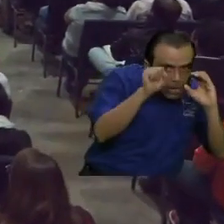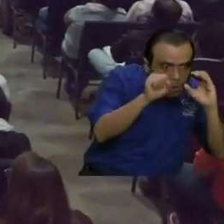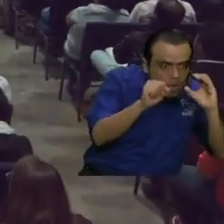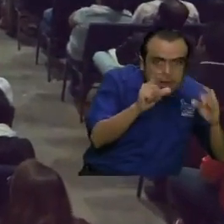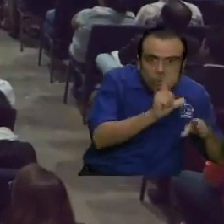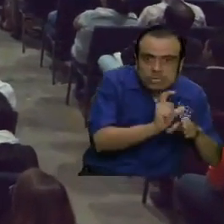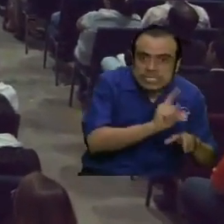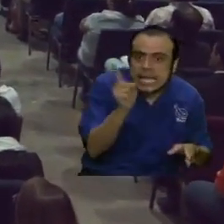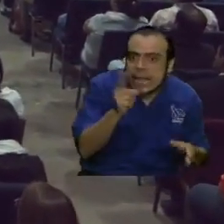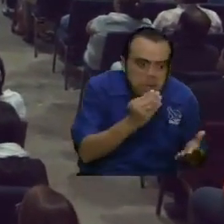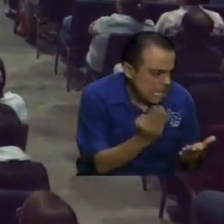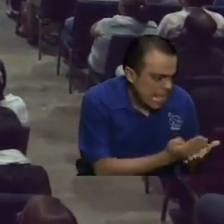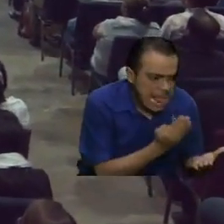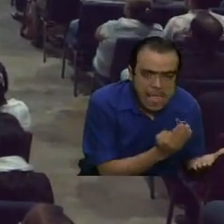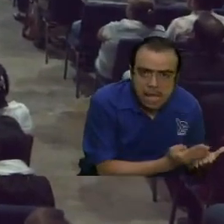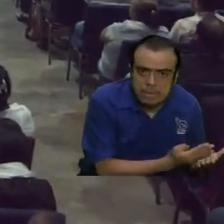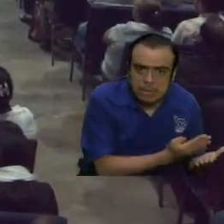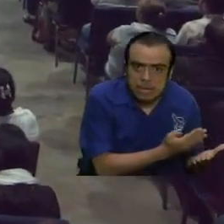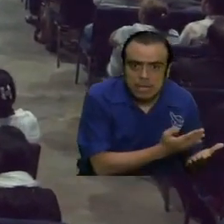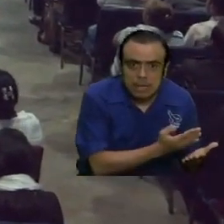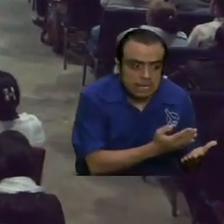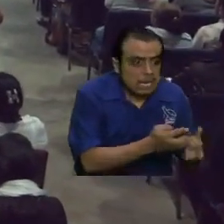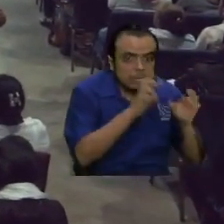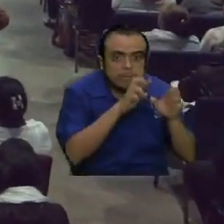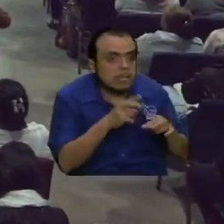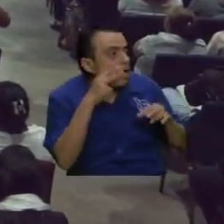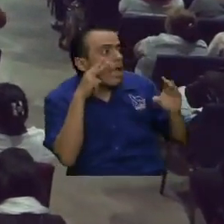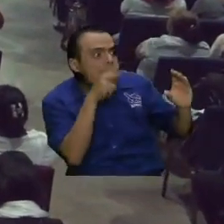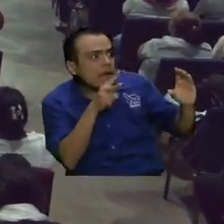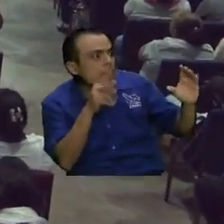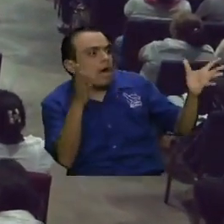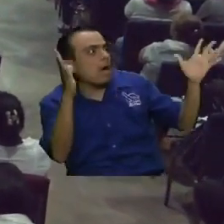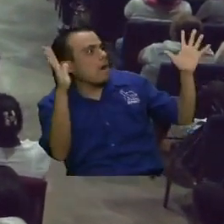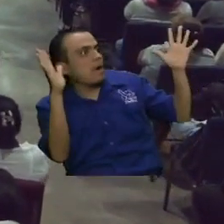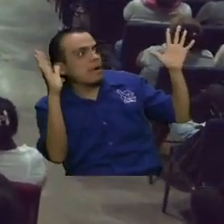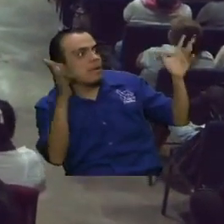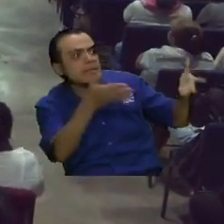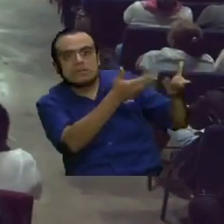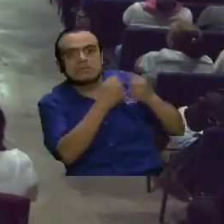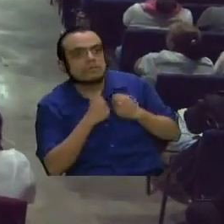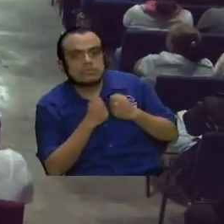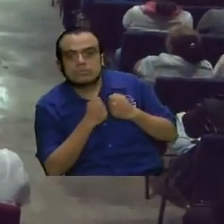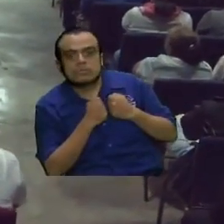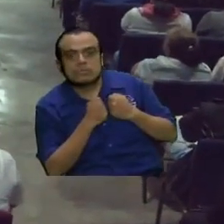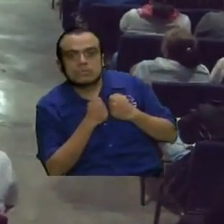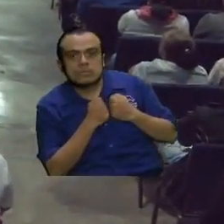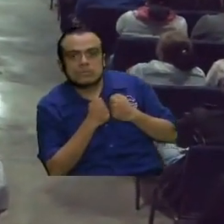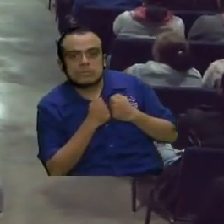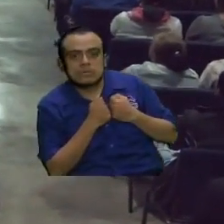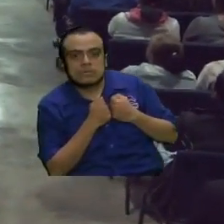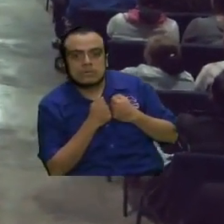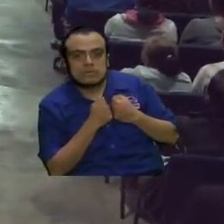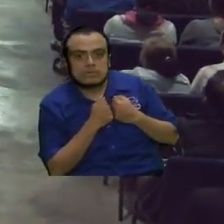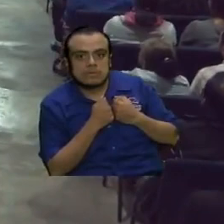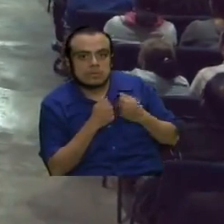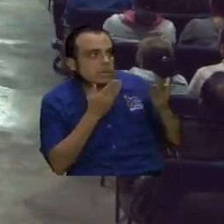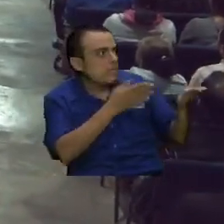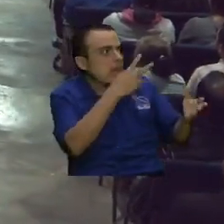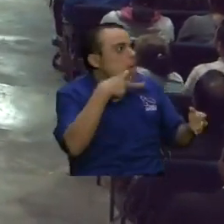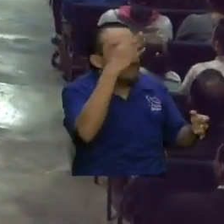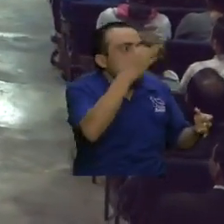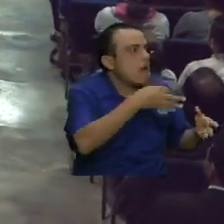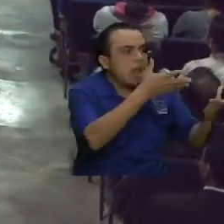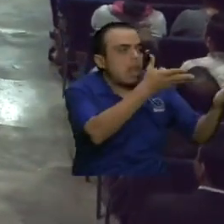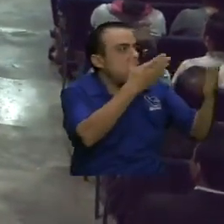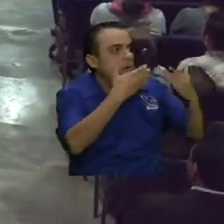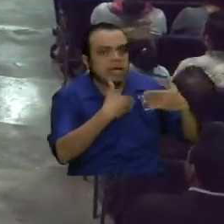en la Biblia y la gente se la toman. Como que fuera, como que fuera una bebida